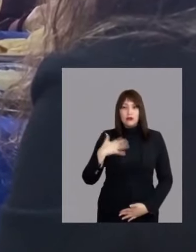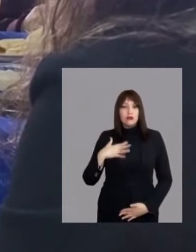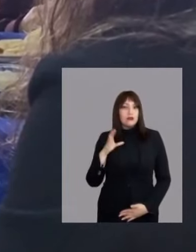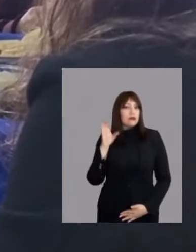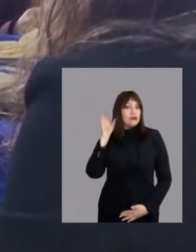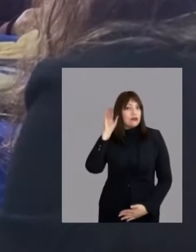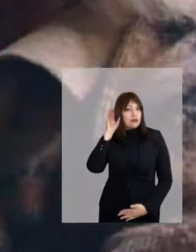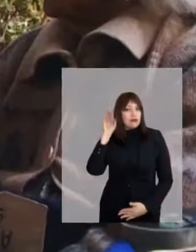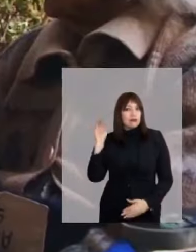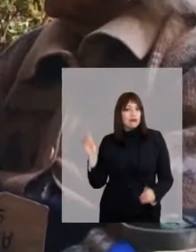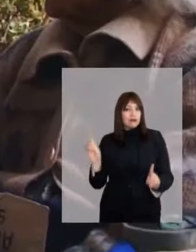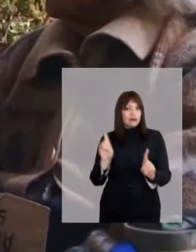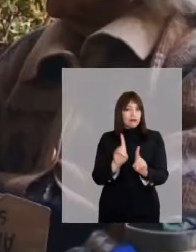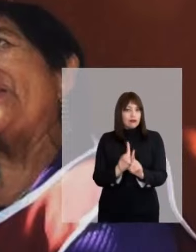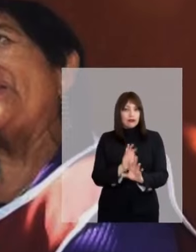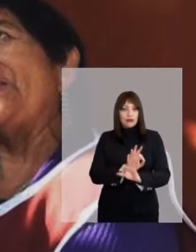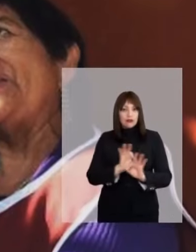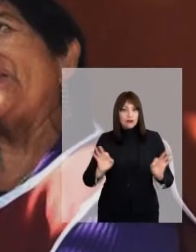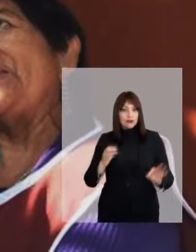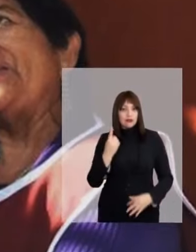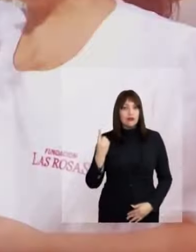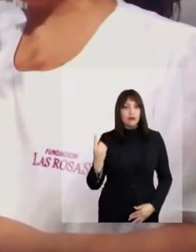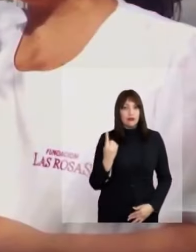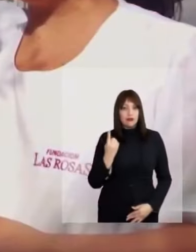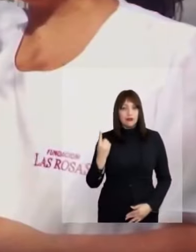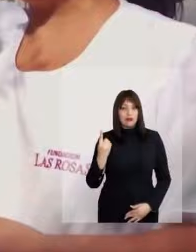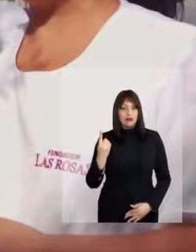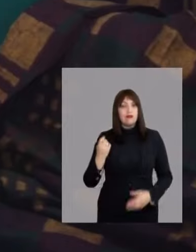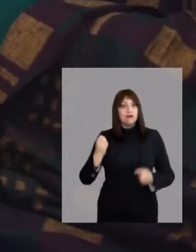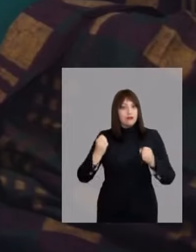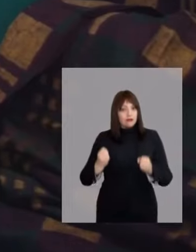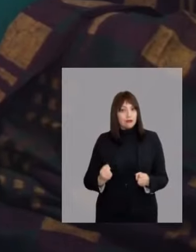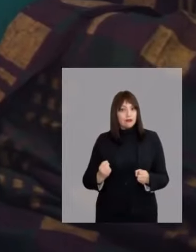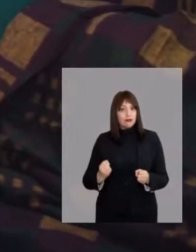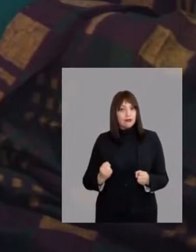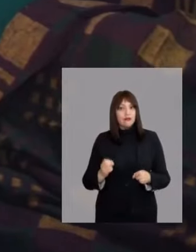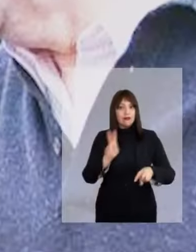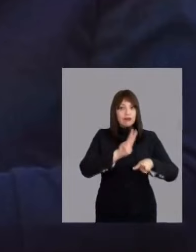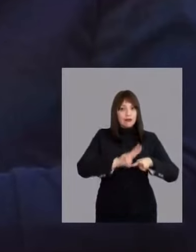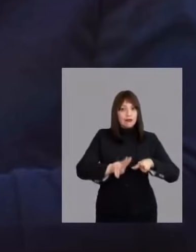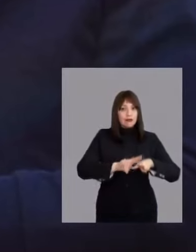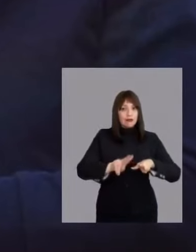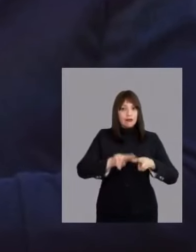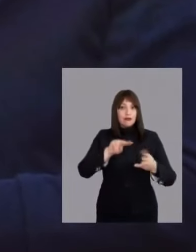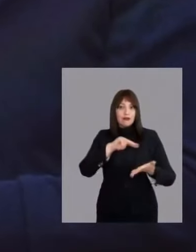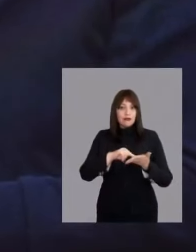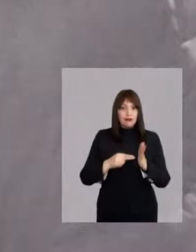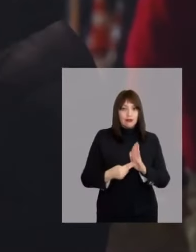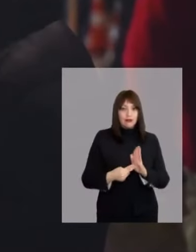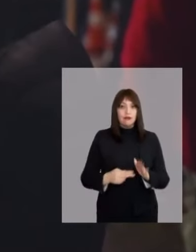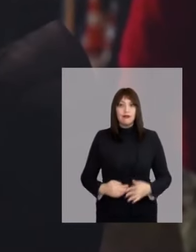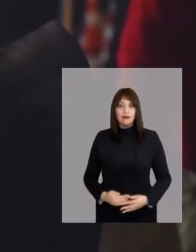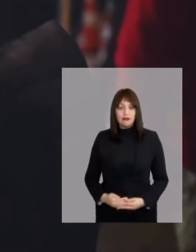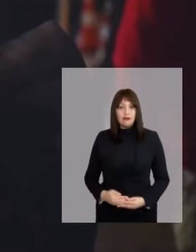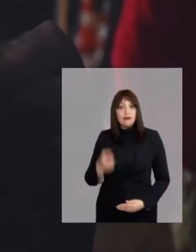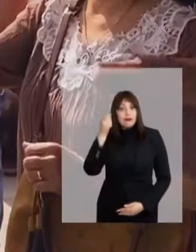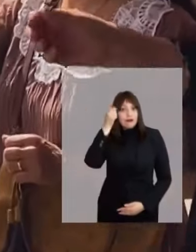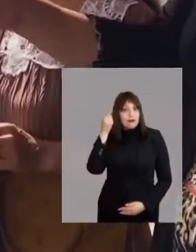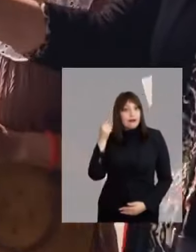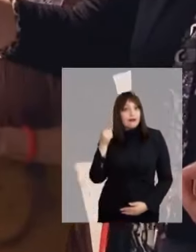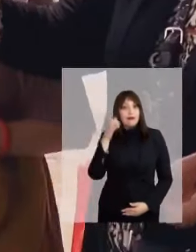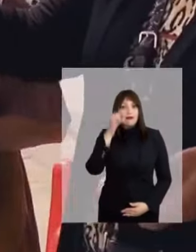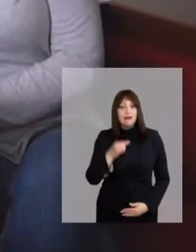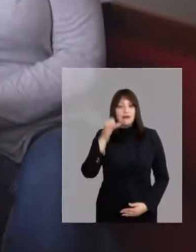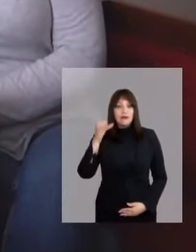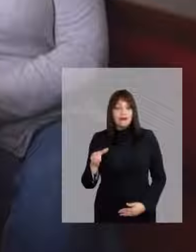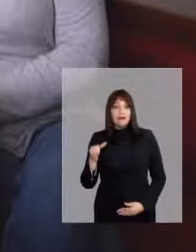importantes es estar. Para que nunca estén solos. Escucharlos y dar soluciones a sus problemas. Para